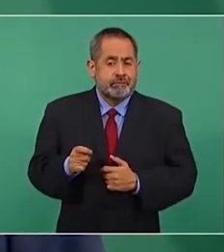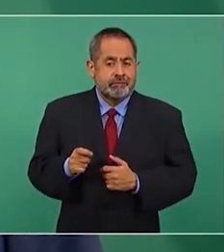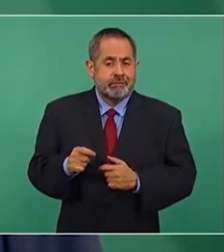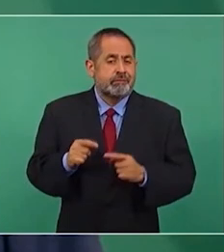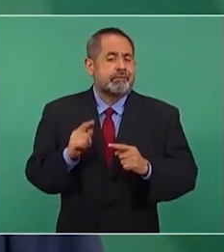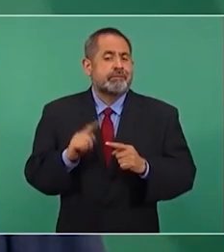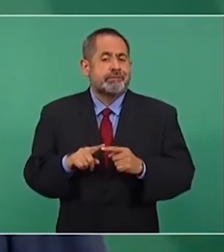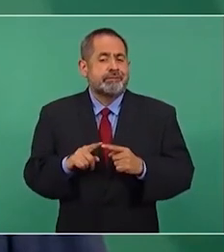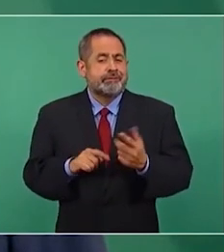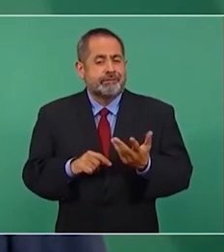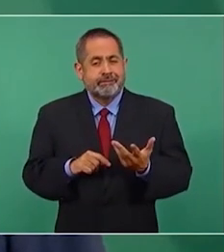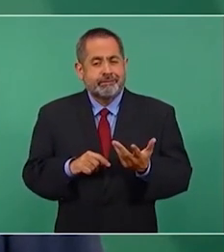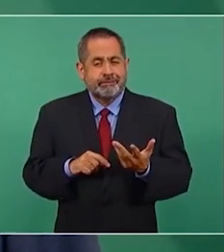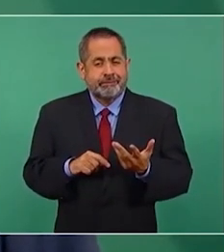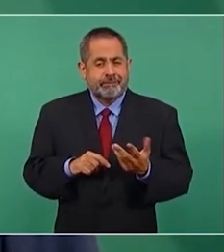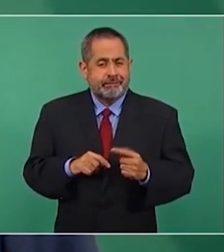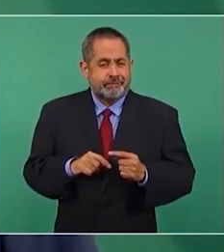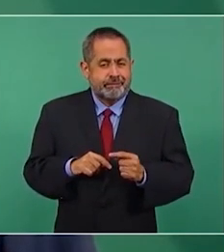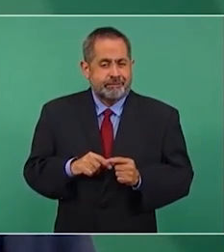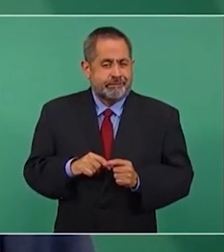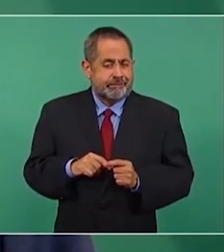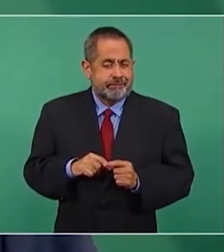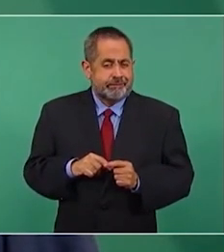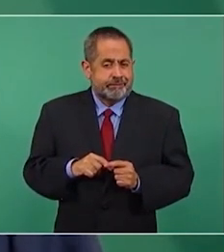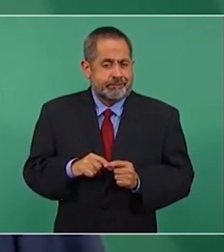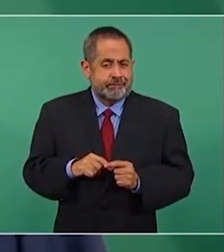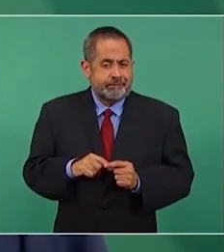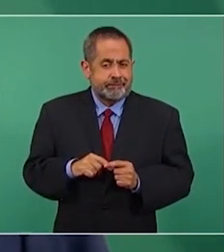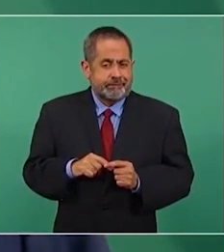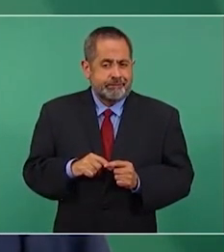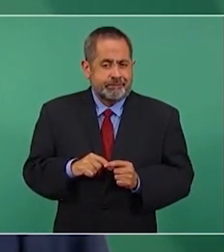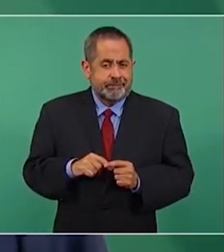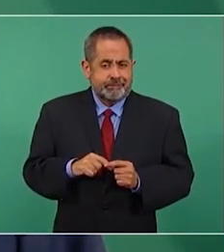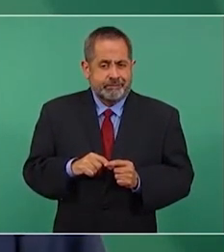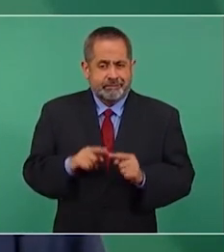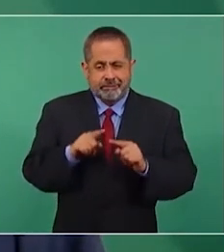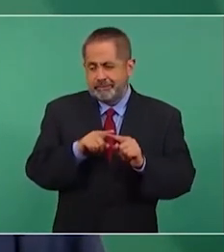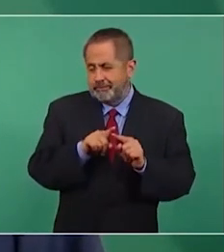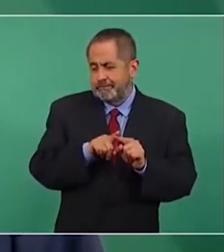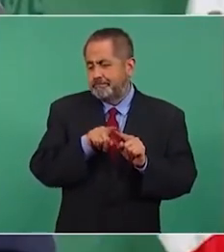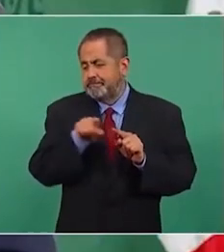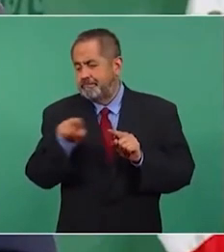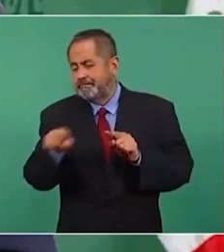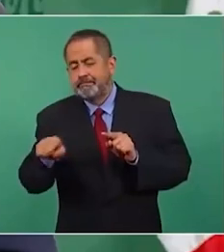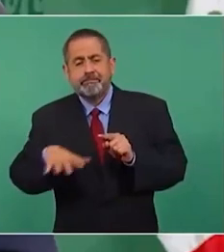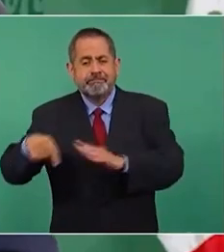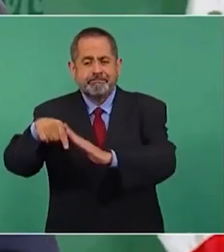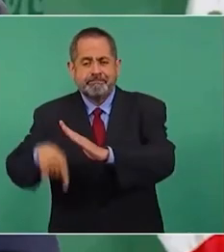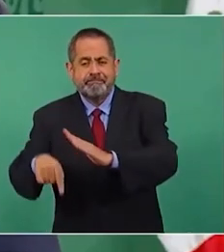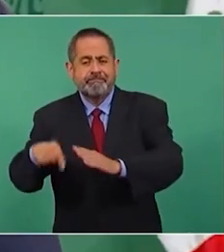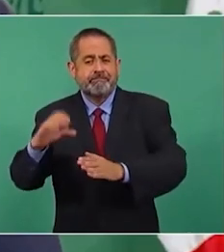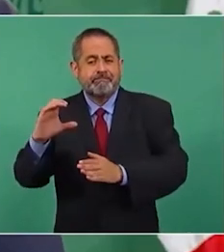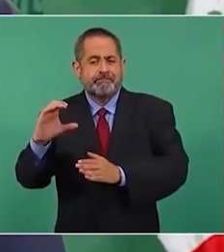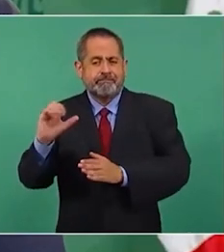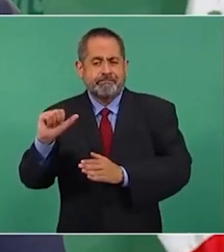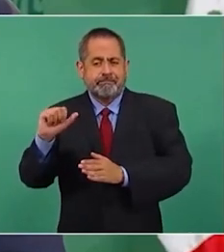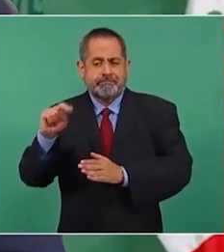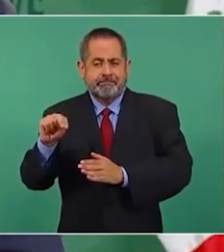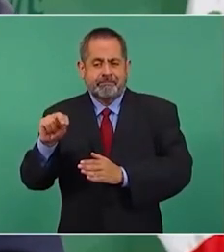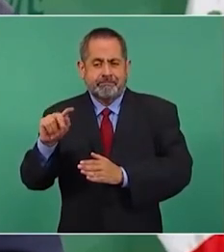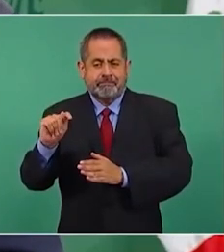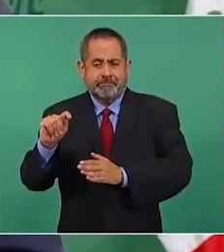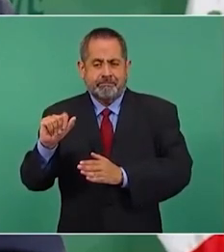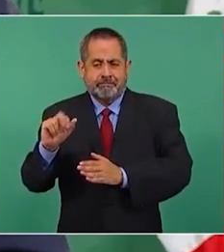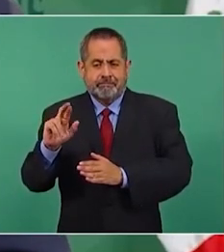pozos de el yacimiento de Cantarell le inyectaron